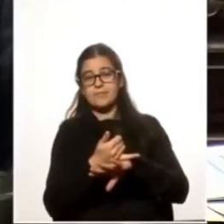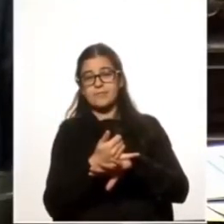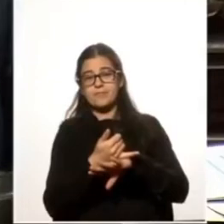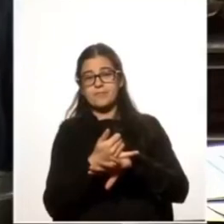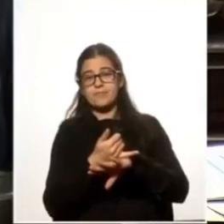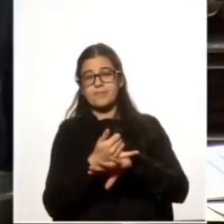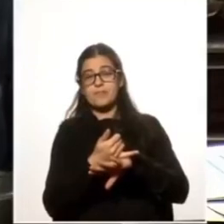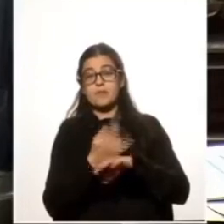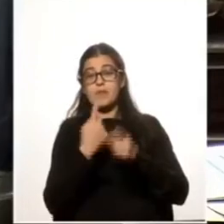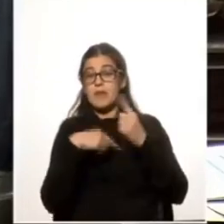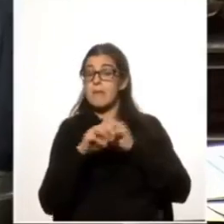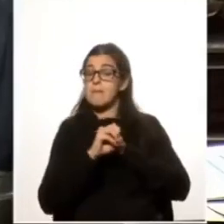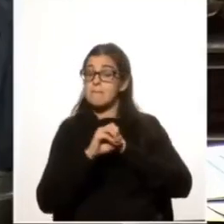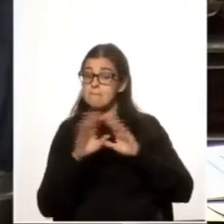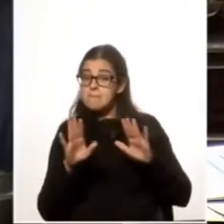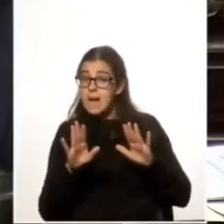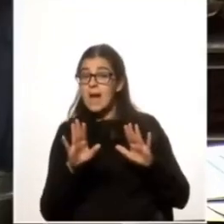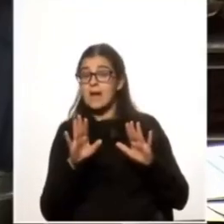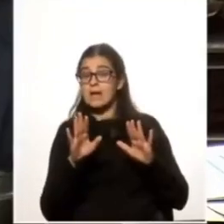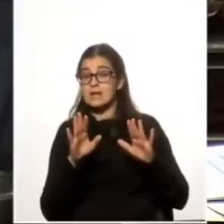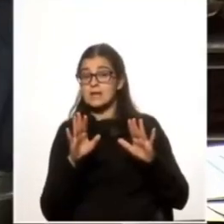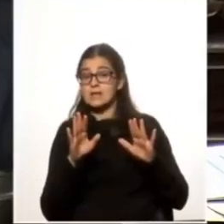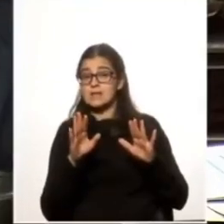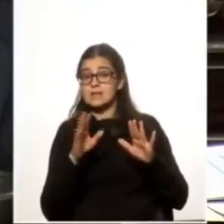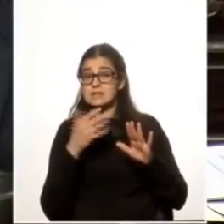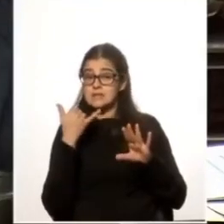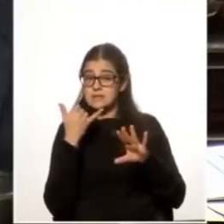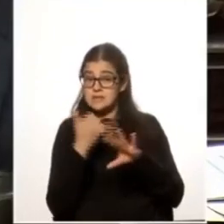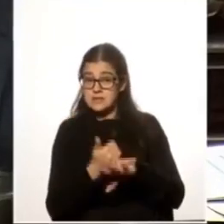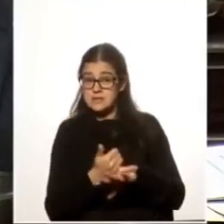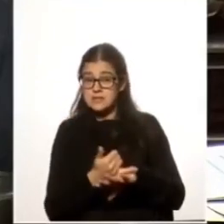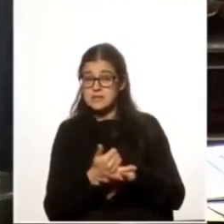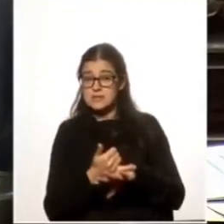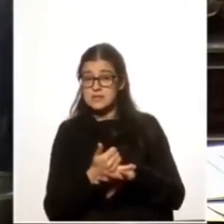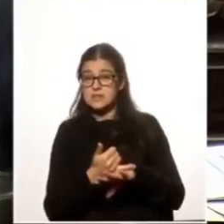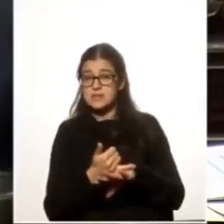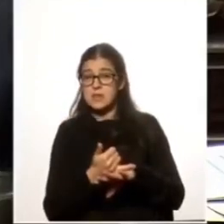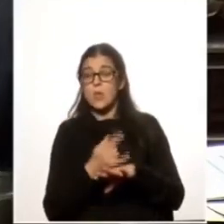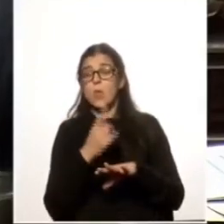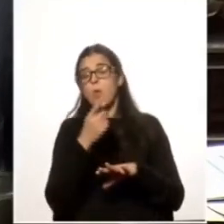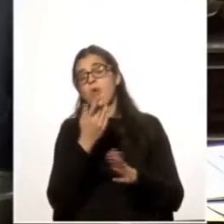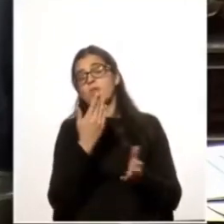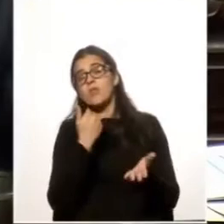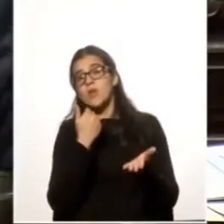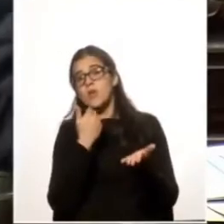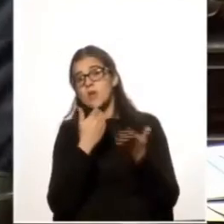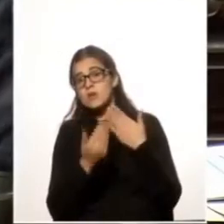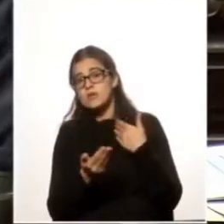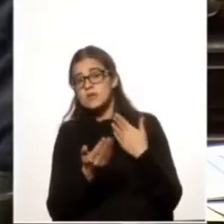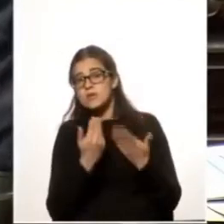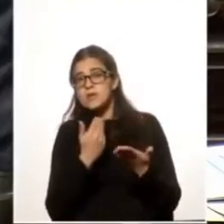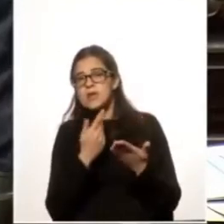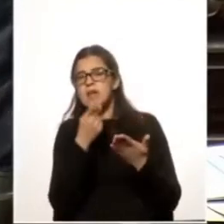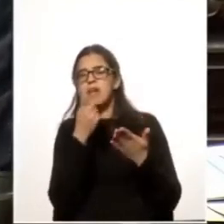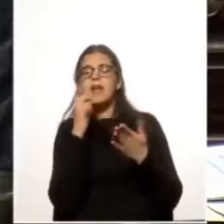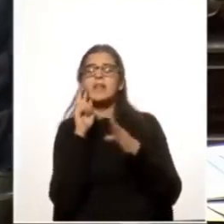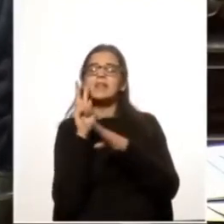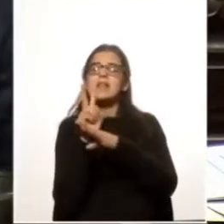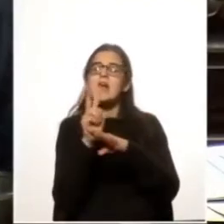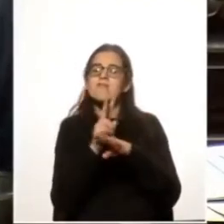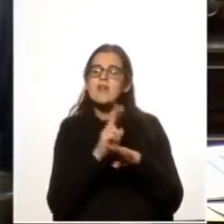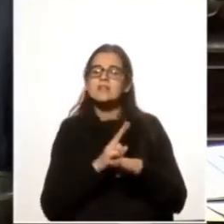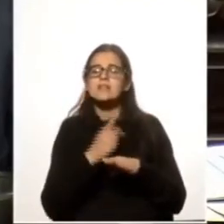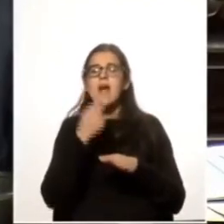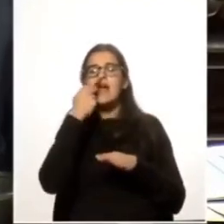y está más cerrado todavía cuando habla de la defensa del